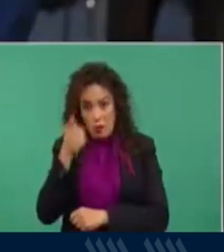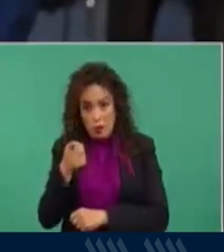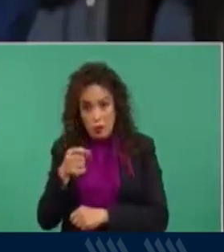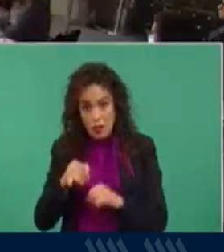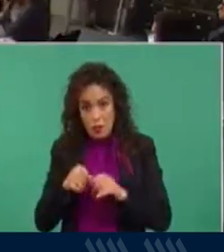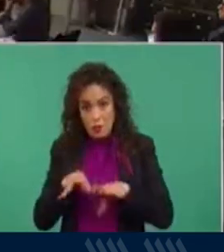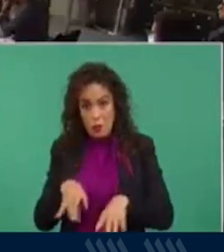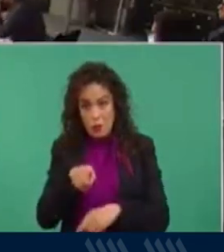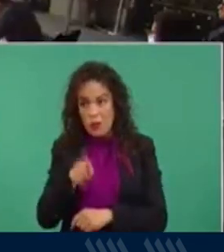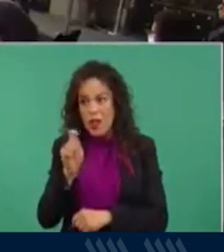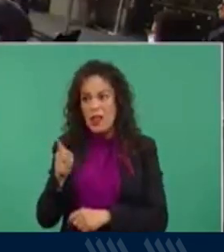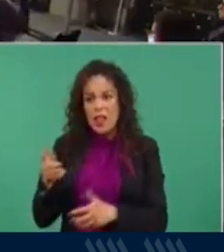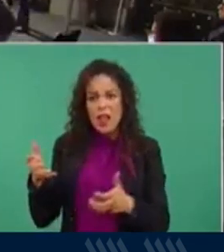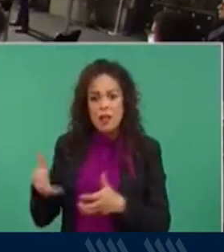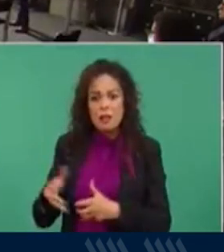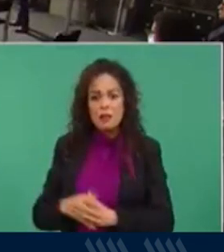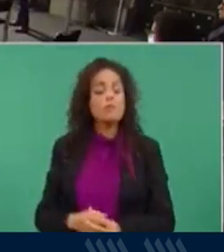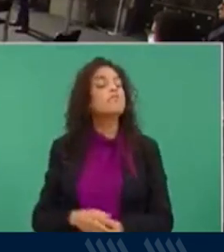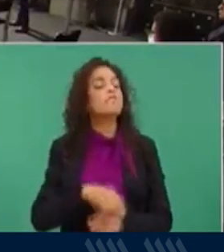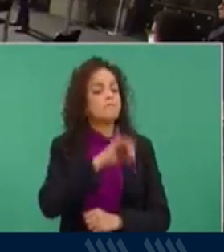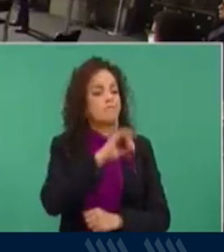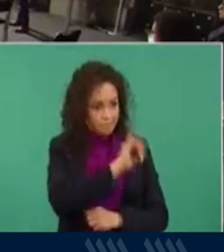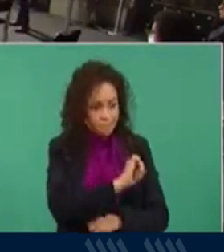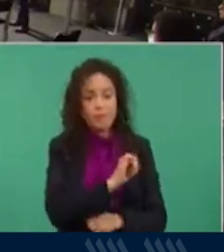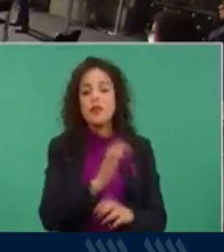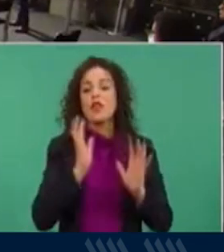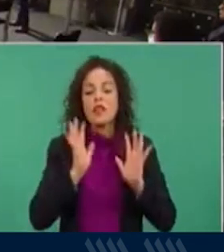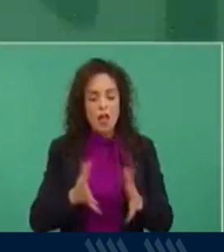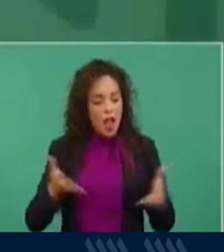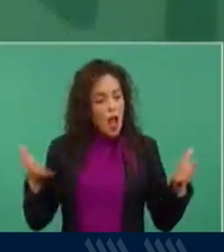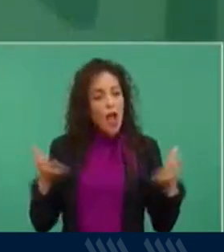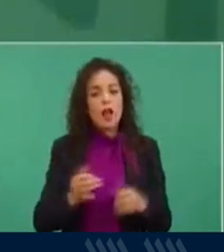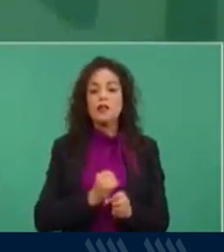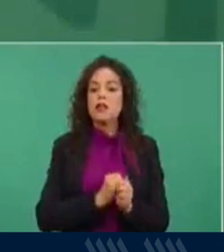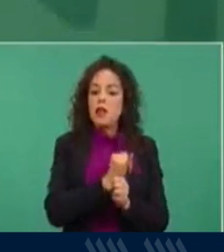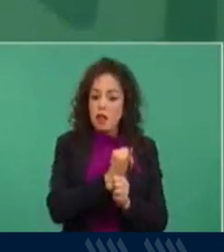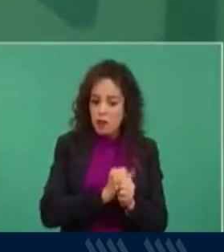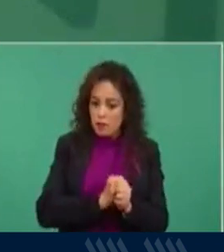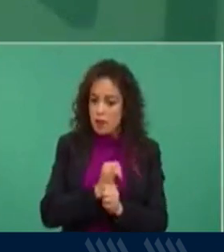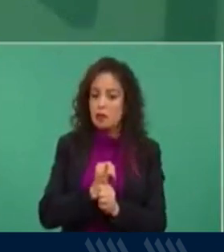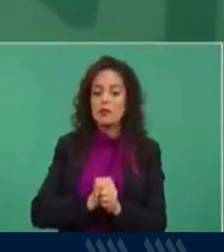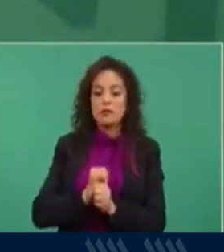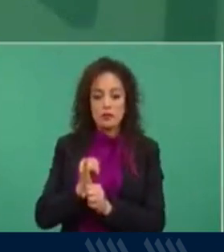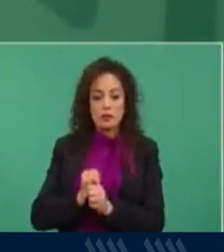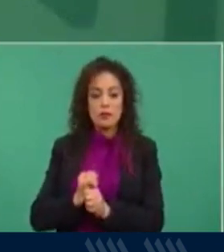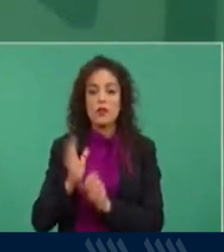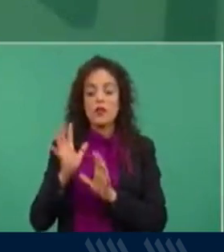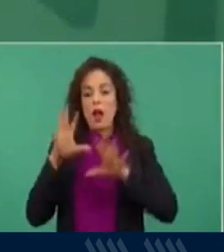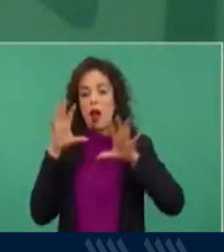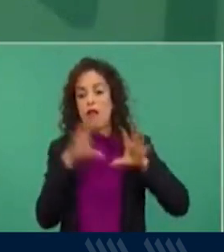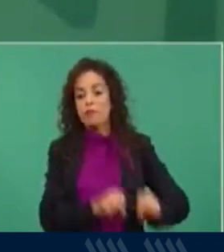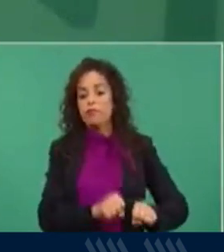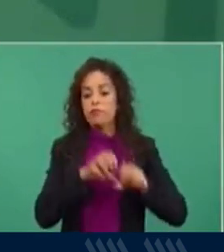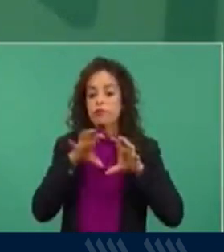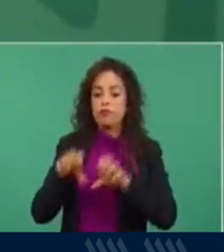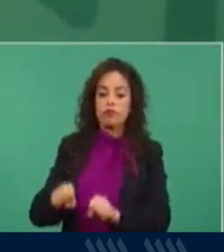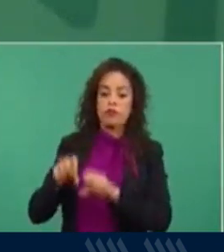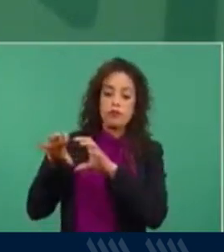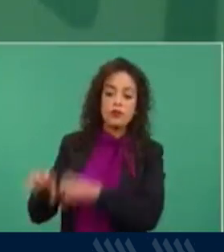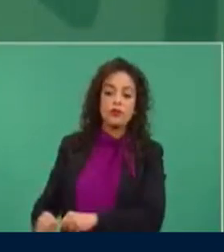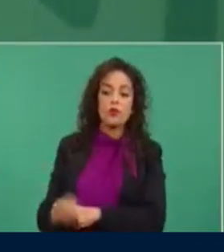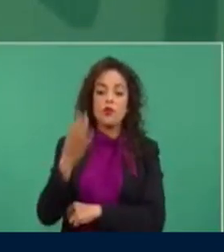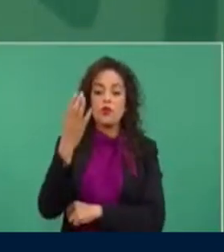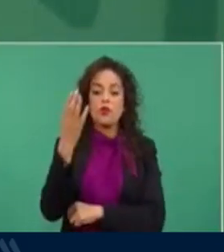asunto? Se está ya llevando a cabo la investigación, ya se detuvieron a nueve,